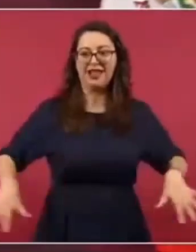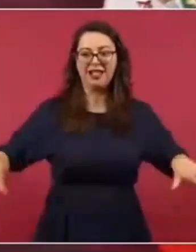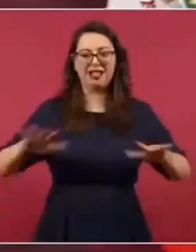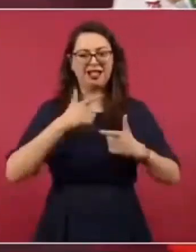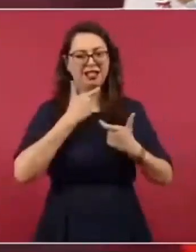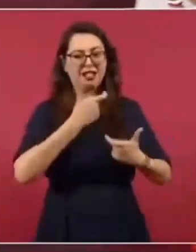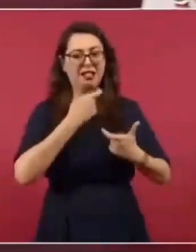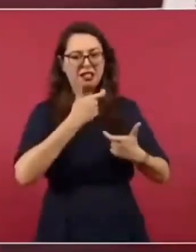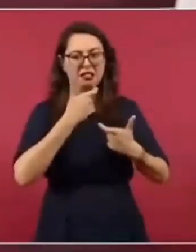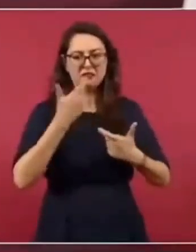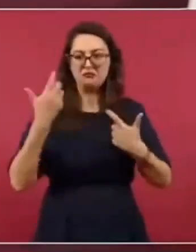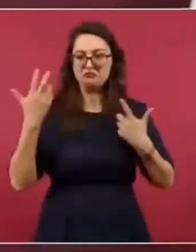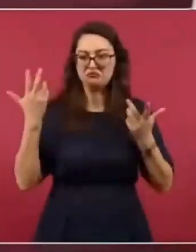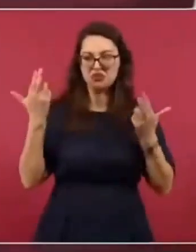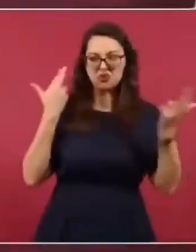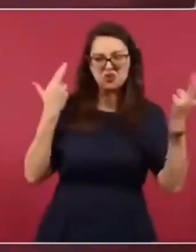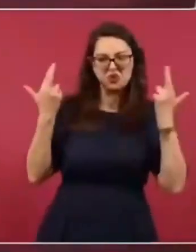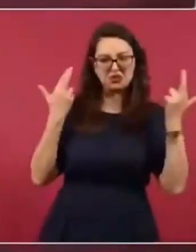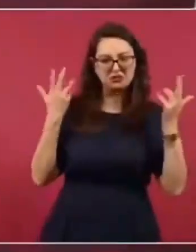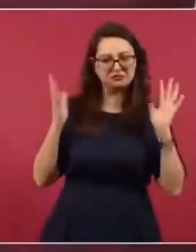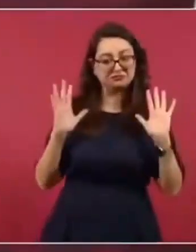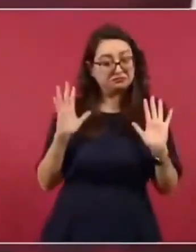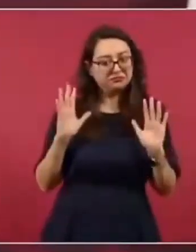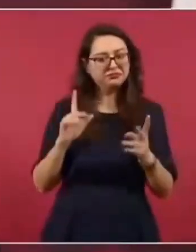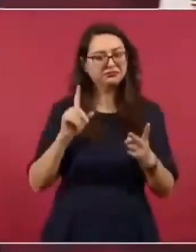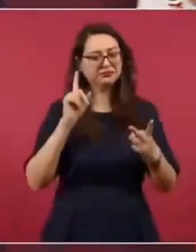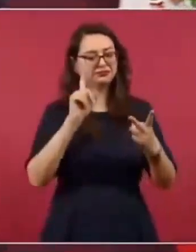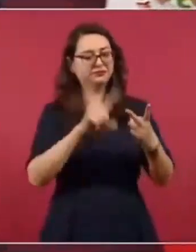si hay, si